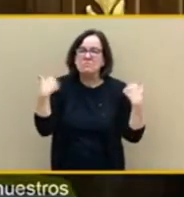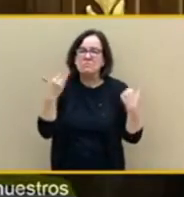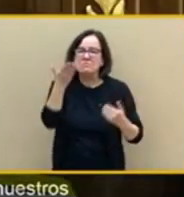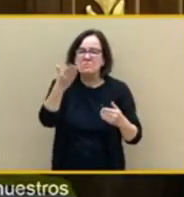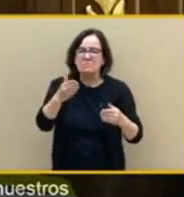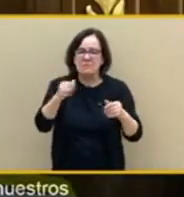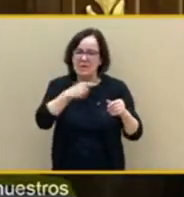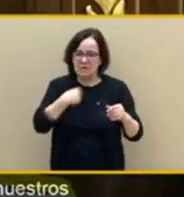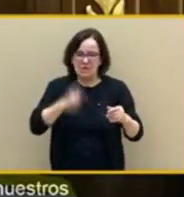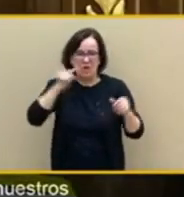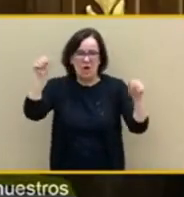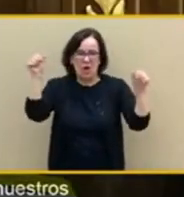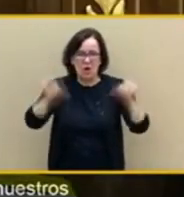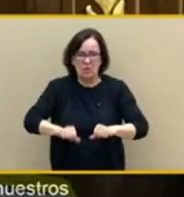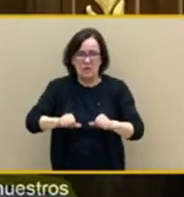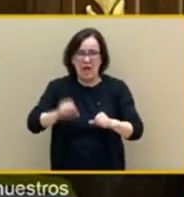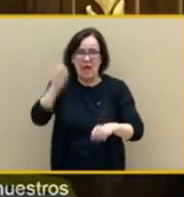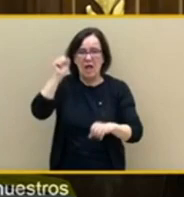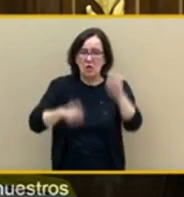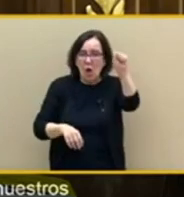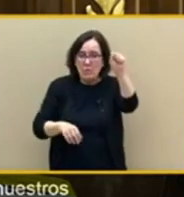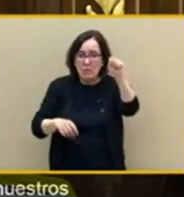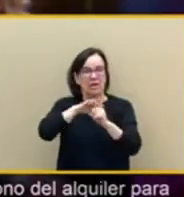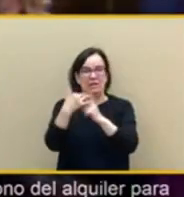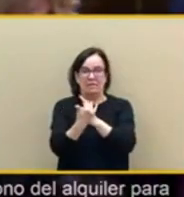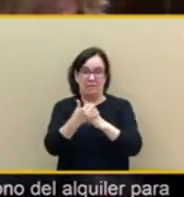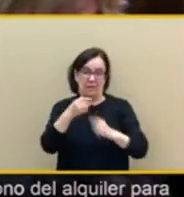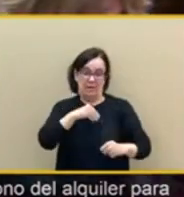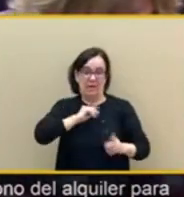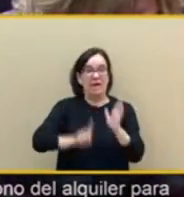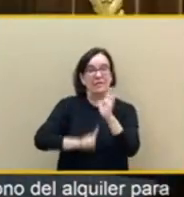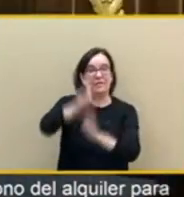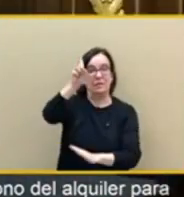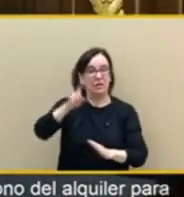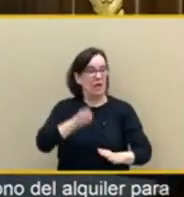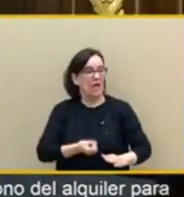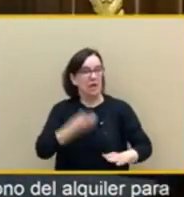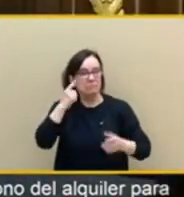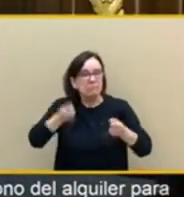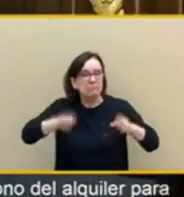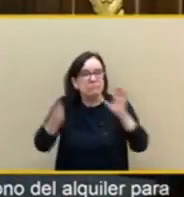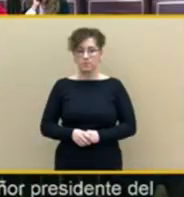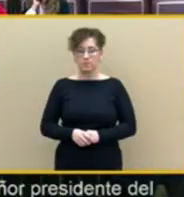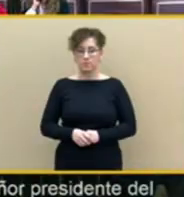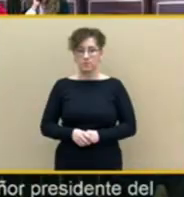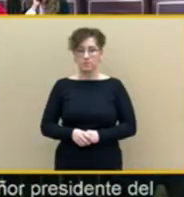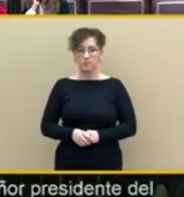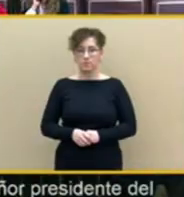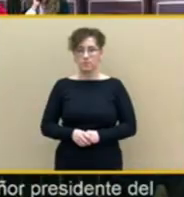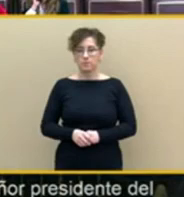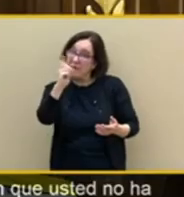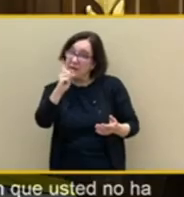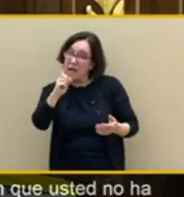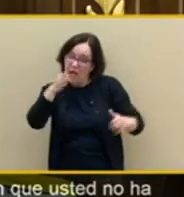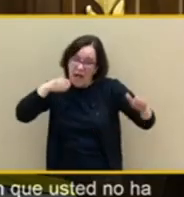el presidente de Vox Santiago Pascal después lo ha hecho el candidato Ramón Tamames quien por cierto no sé si